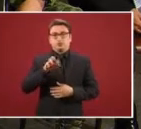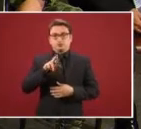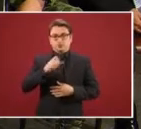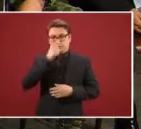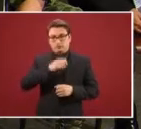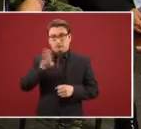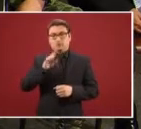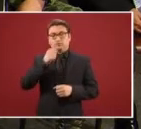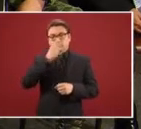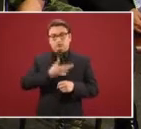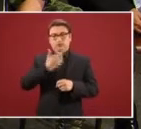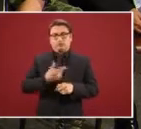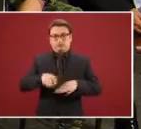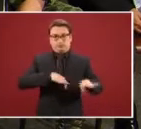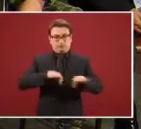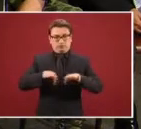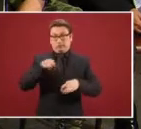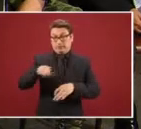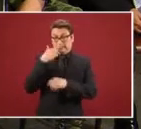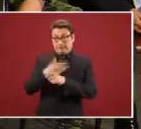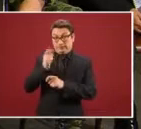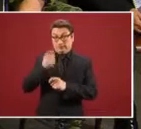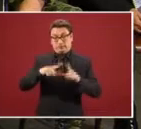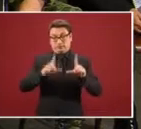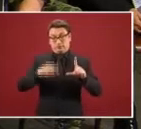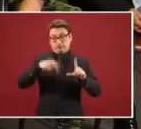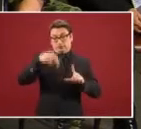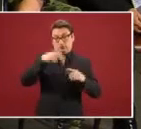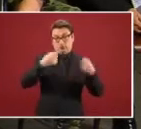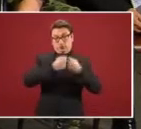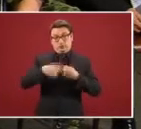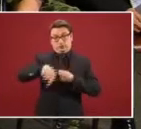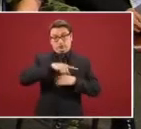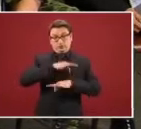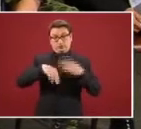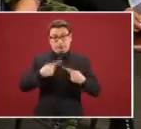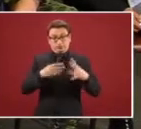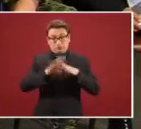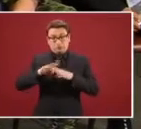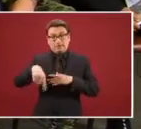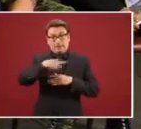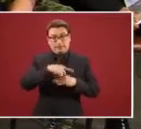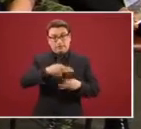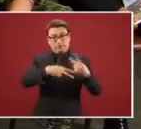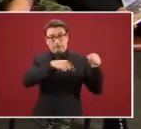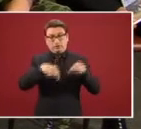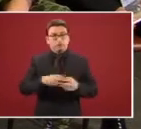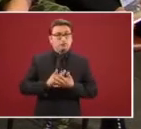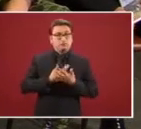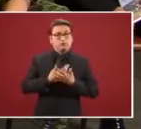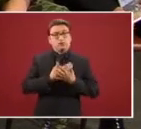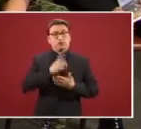responsable de las facilidades en el norte, en la frontera norte, para las personas que están en nuestro territorio esperando su